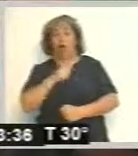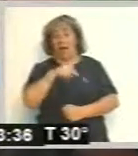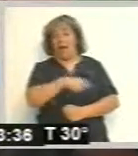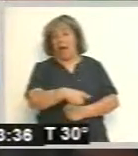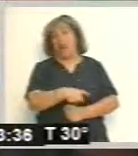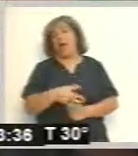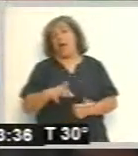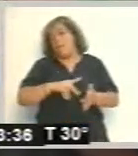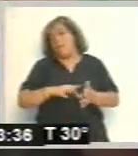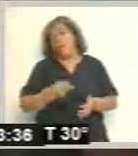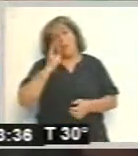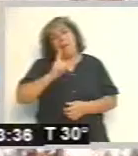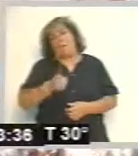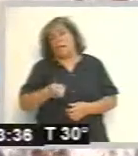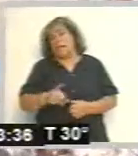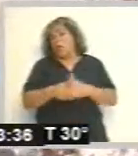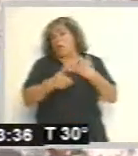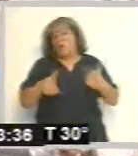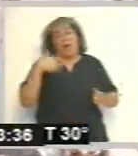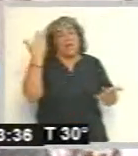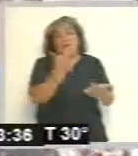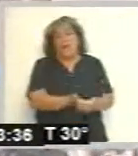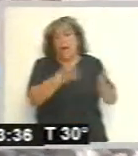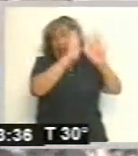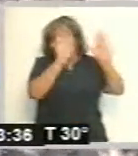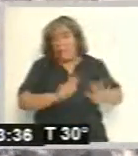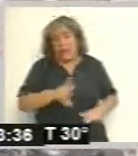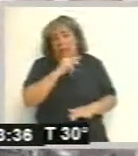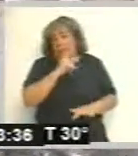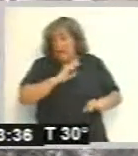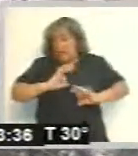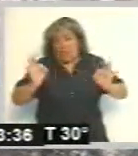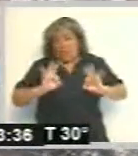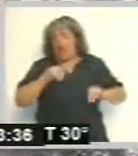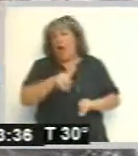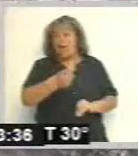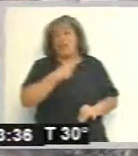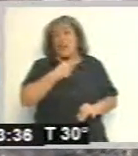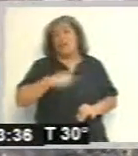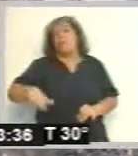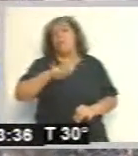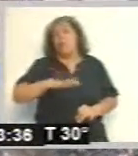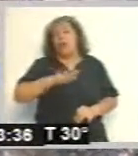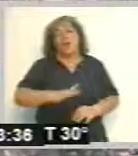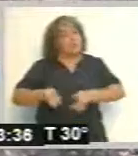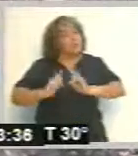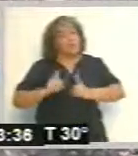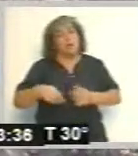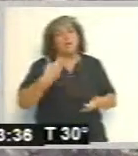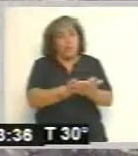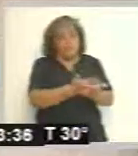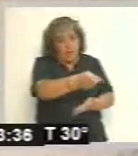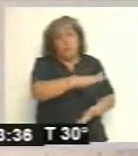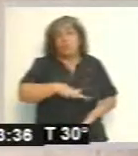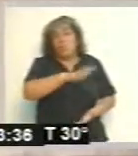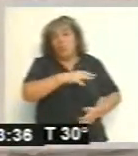Ahí no había peligro de rumbo de tribuna ni nada por el estilo. Queríamos ese espacio. Seguimos viviendo ese espacio